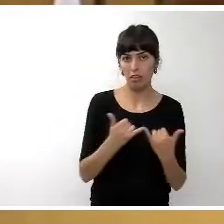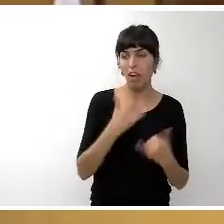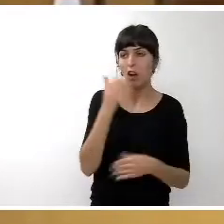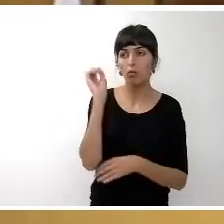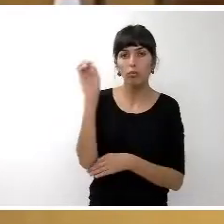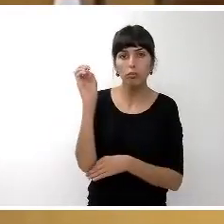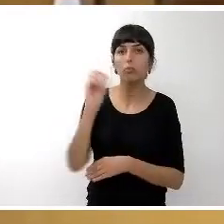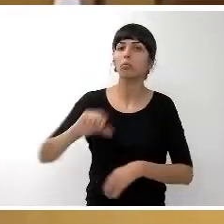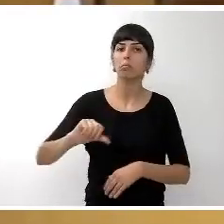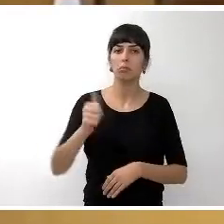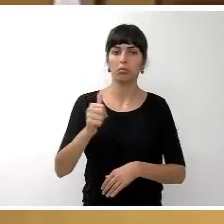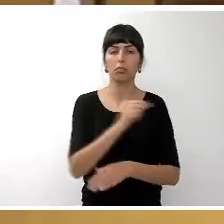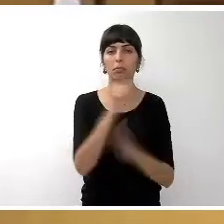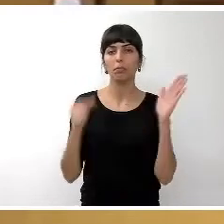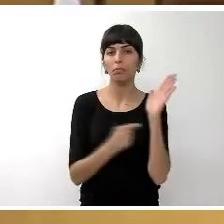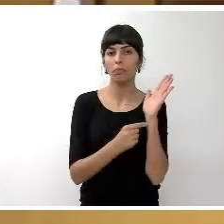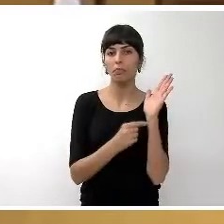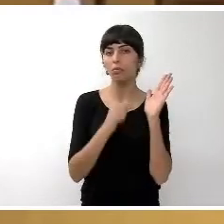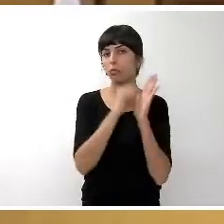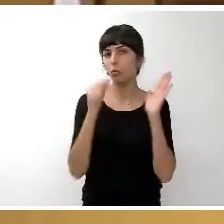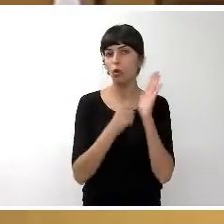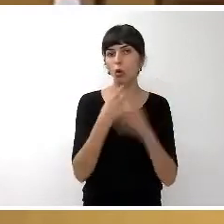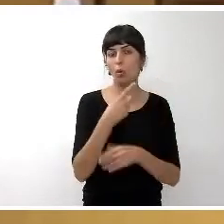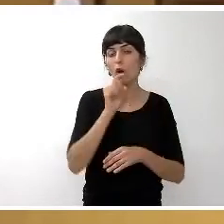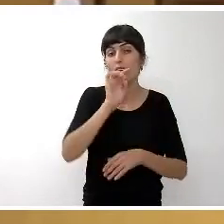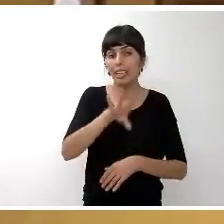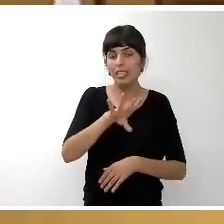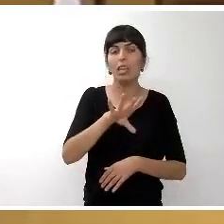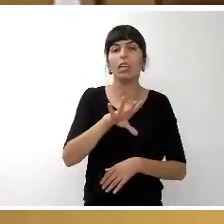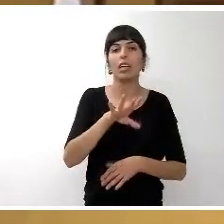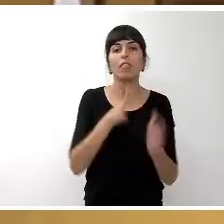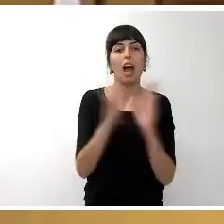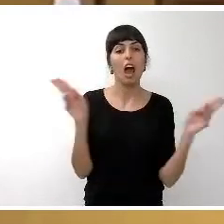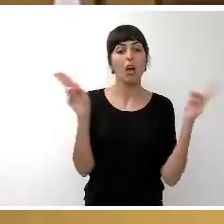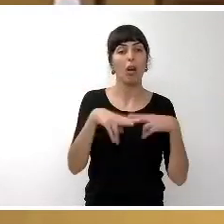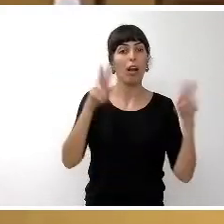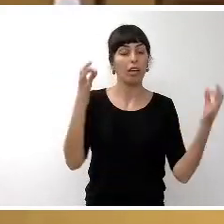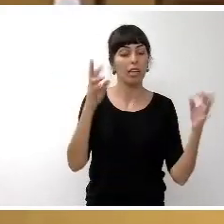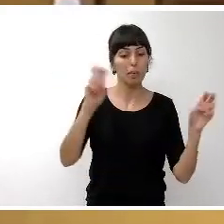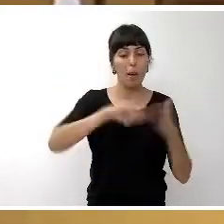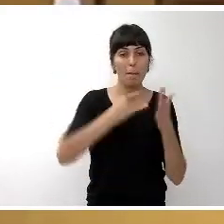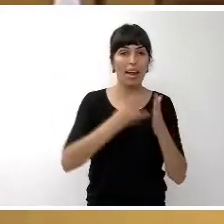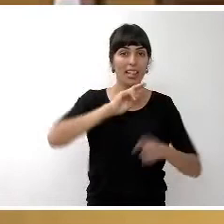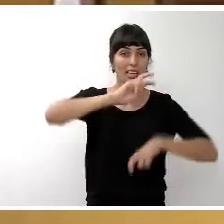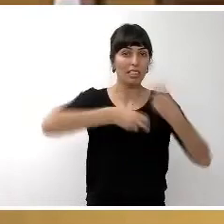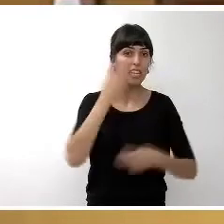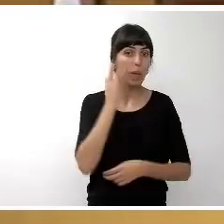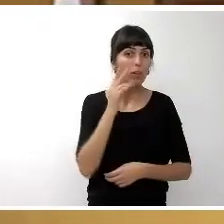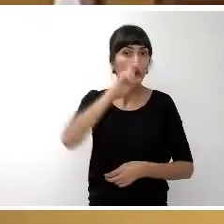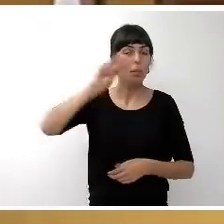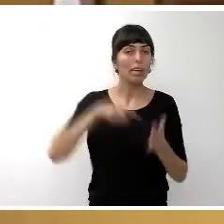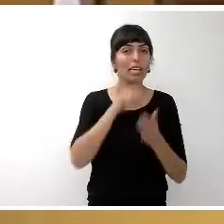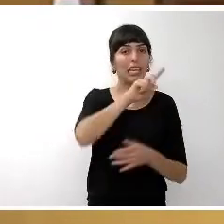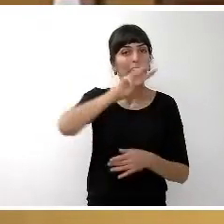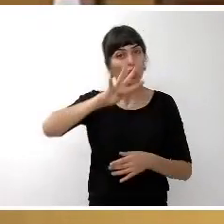Queda aprobado. Punto número 15. Dejar sin efecto los planes de sanamiento 2014-16 de las entidades Involcán y